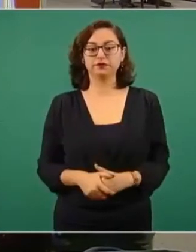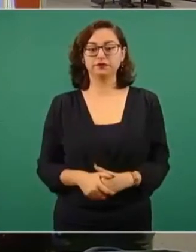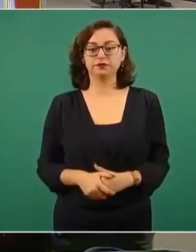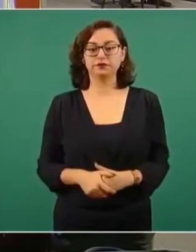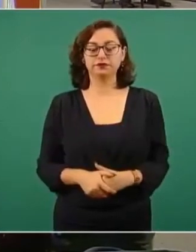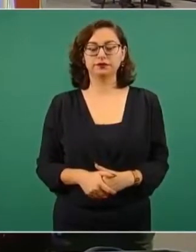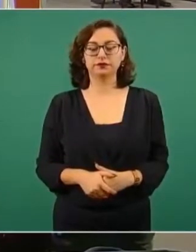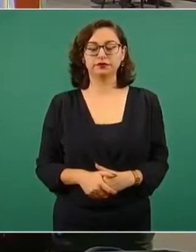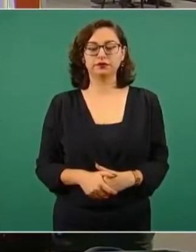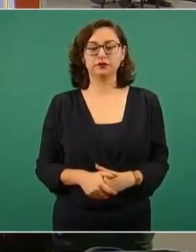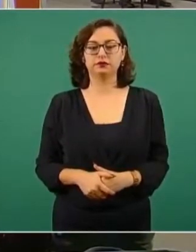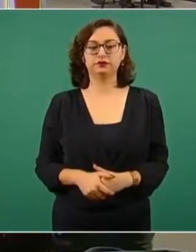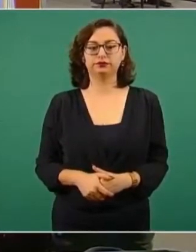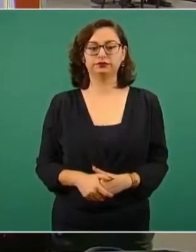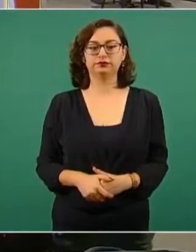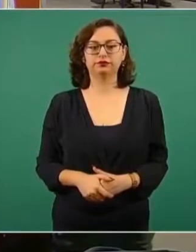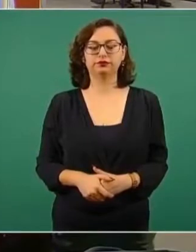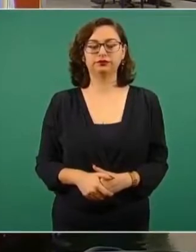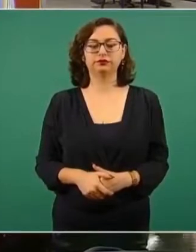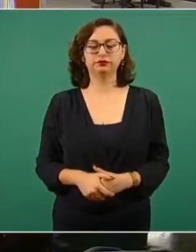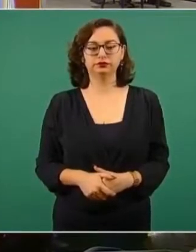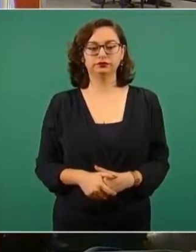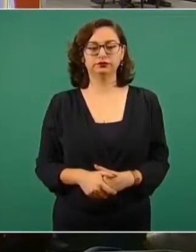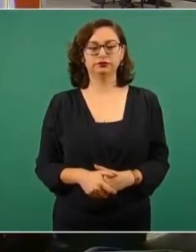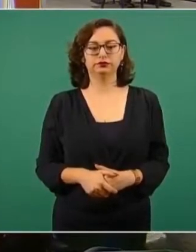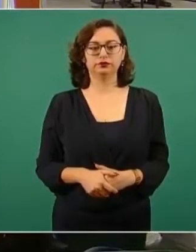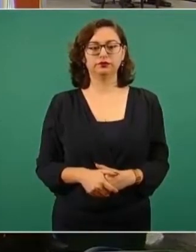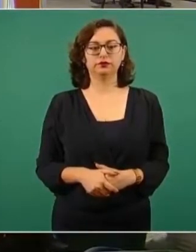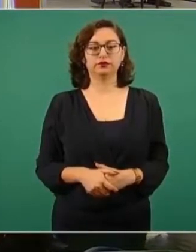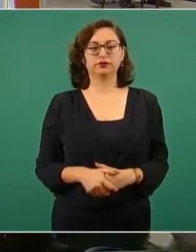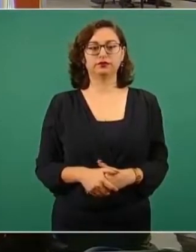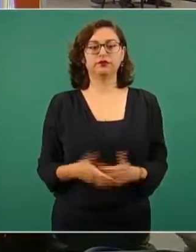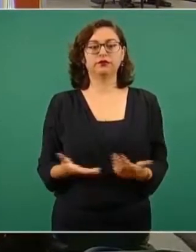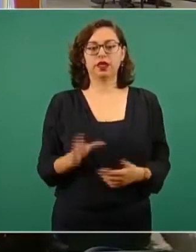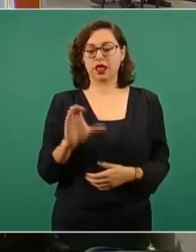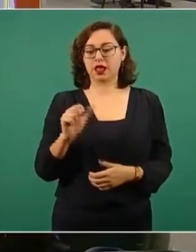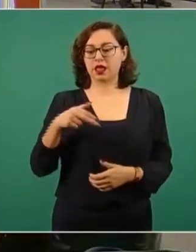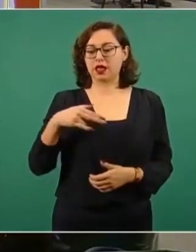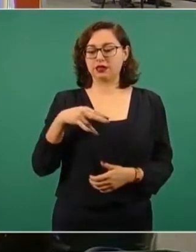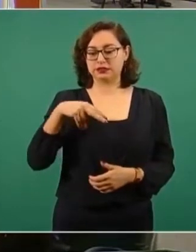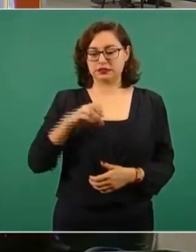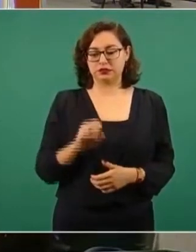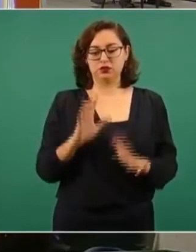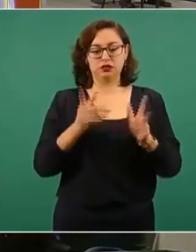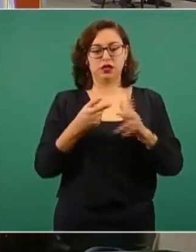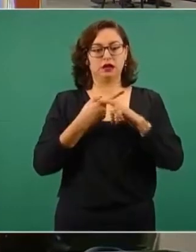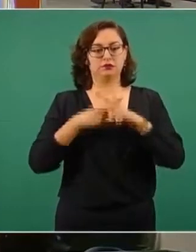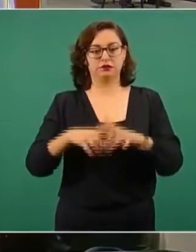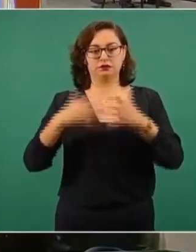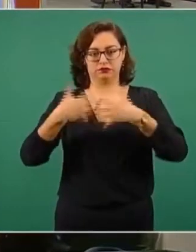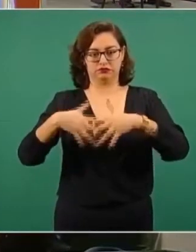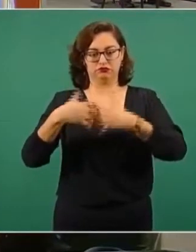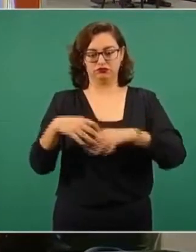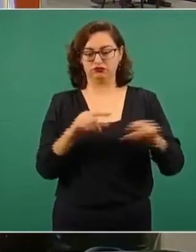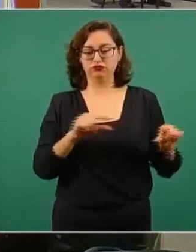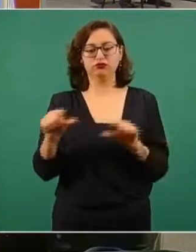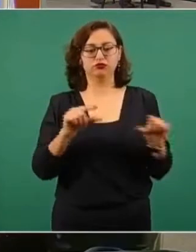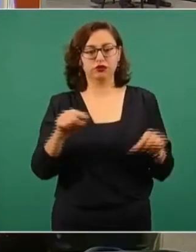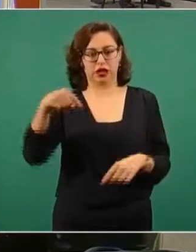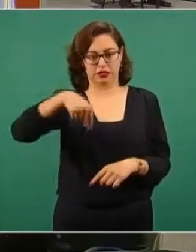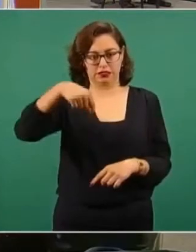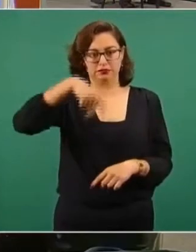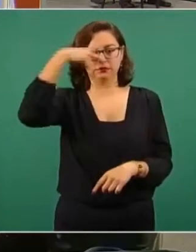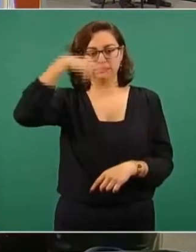números, CanSino ya basado en México. La que sigue, por favor.